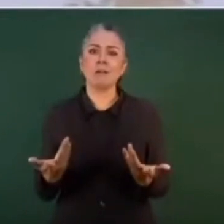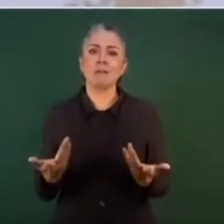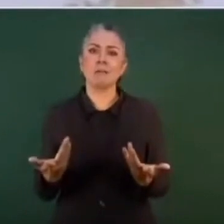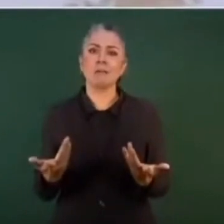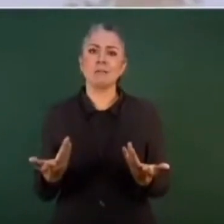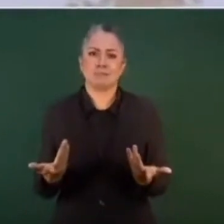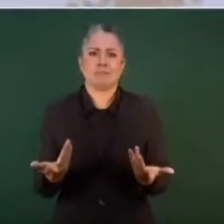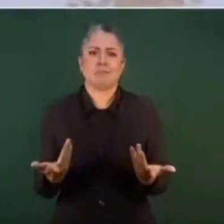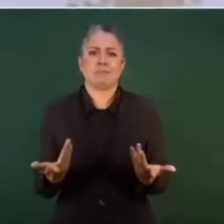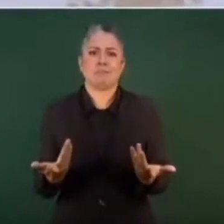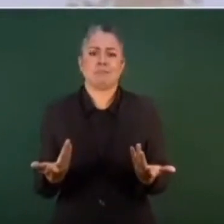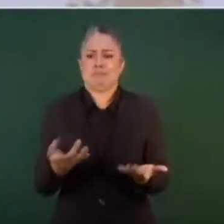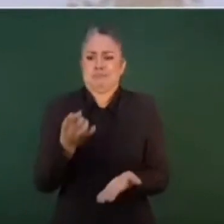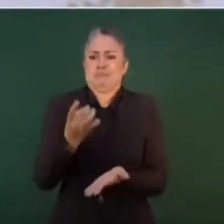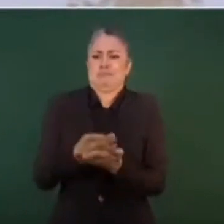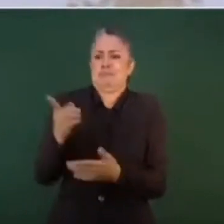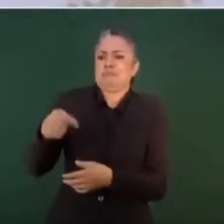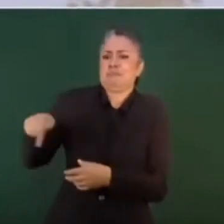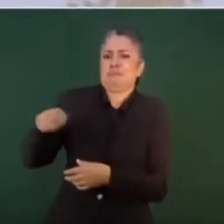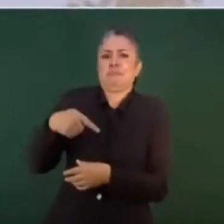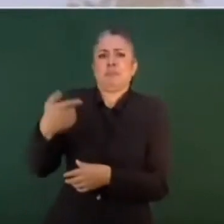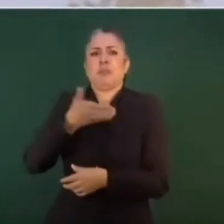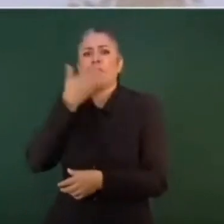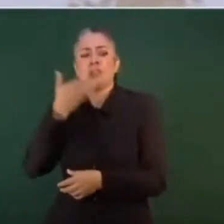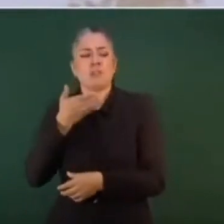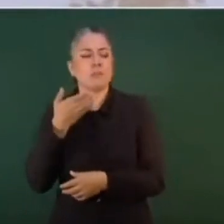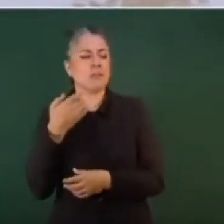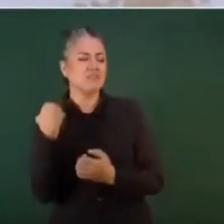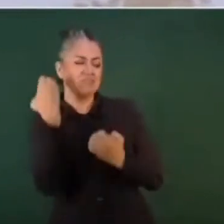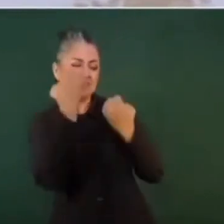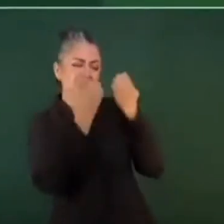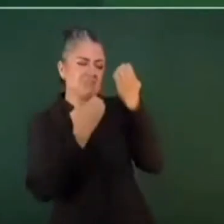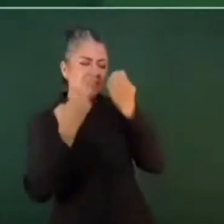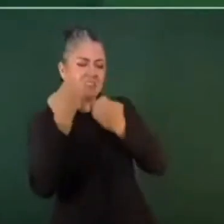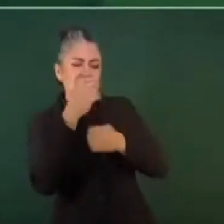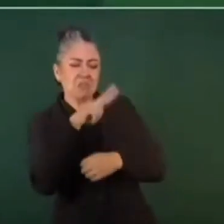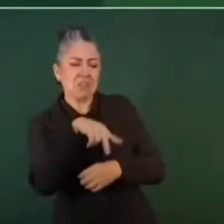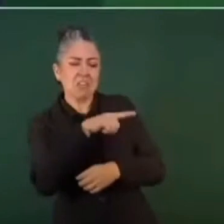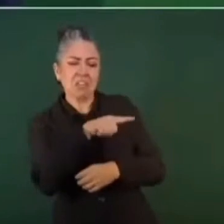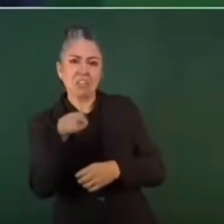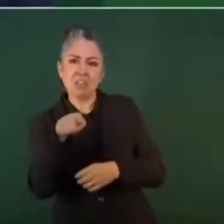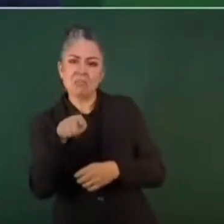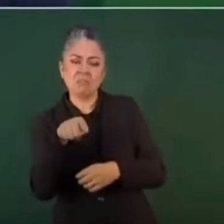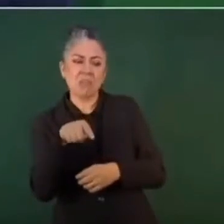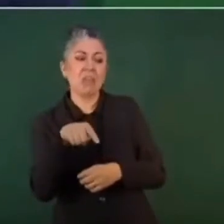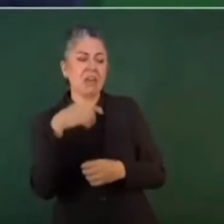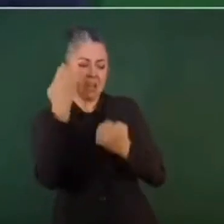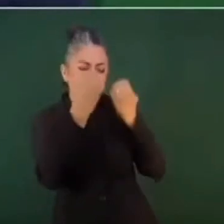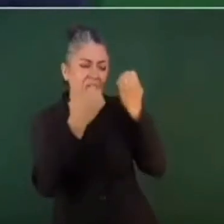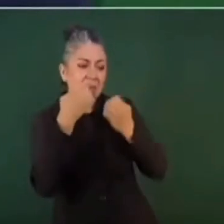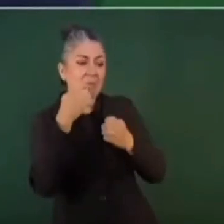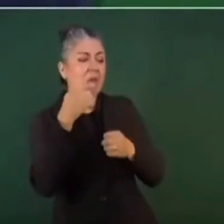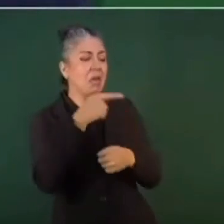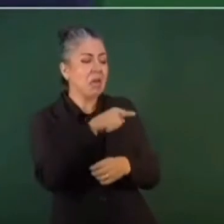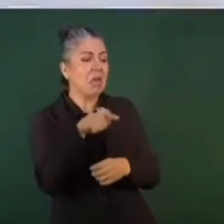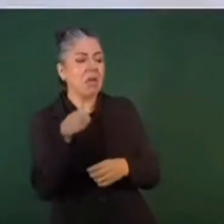a solo hacer análisis de la realidad pero no a transformar la realidad